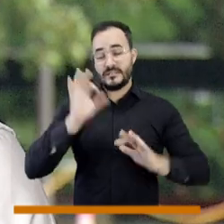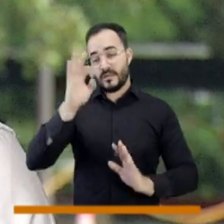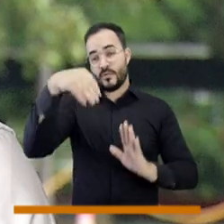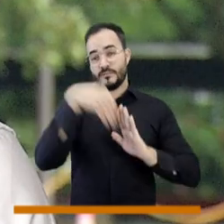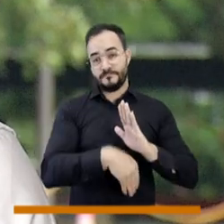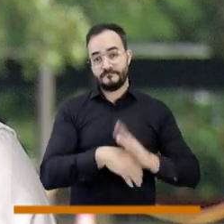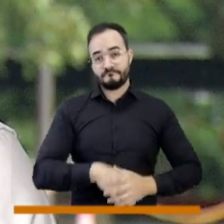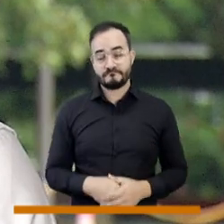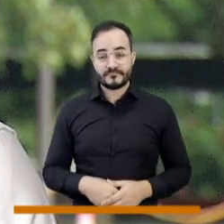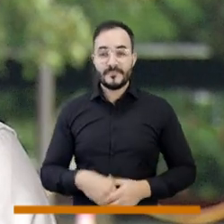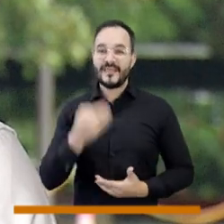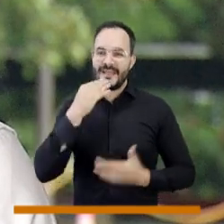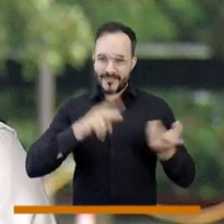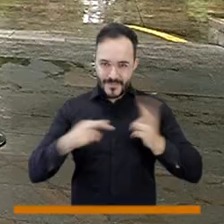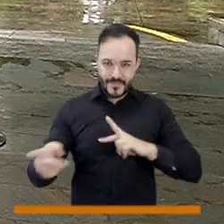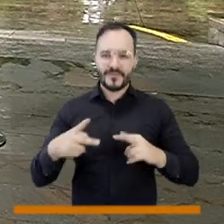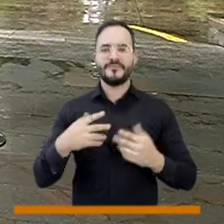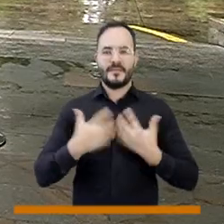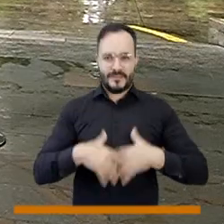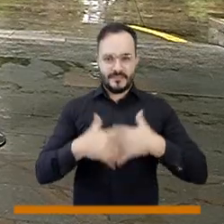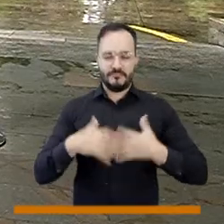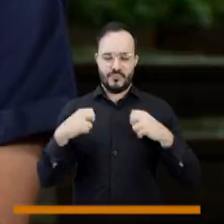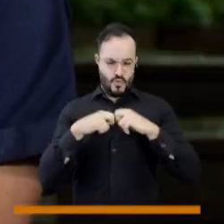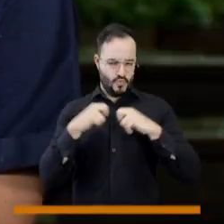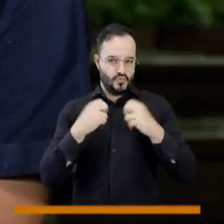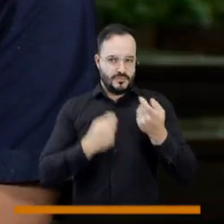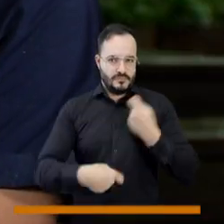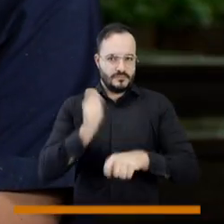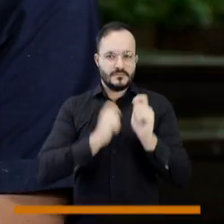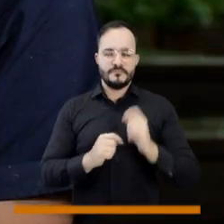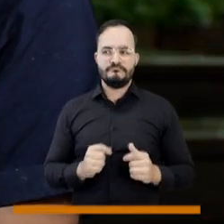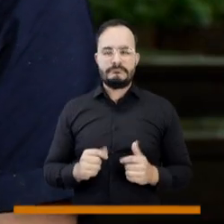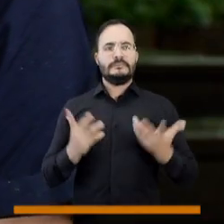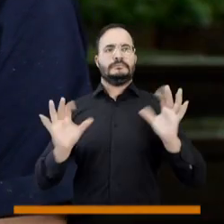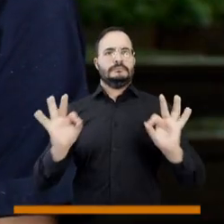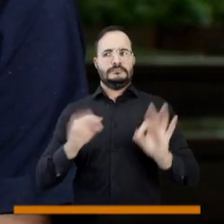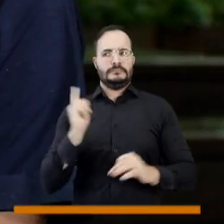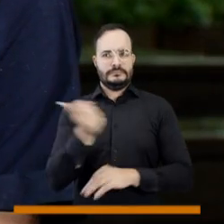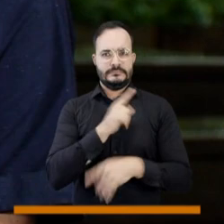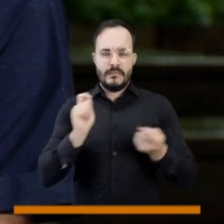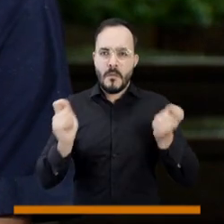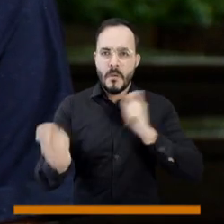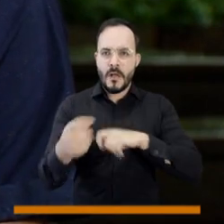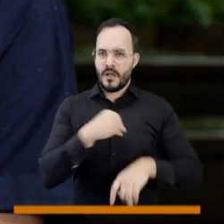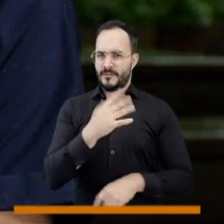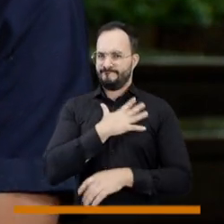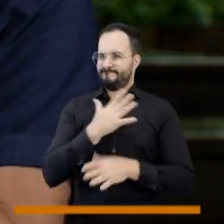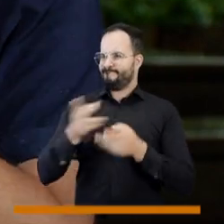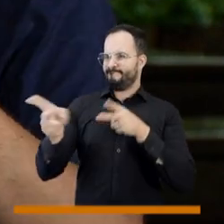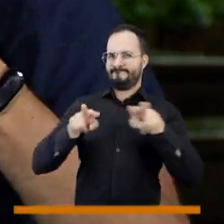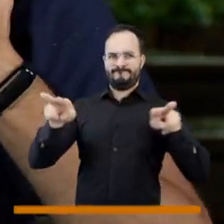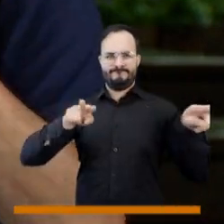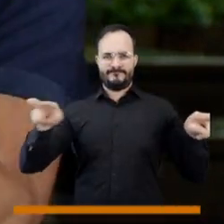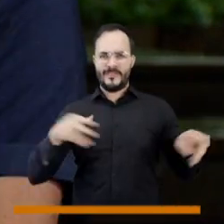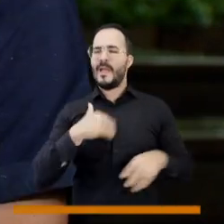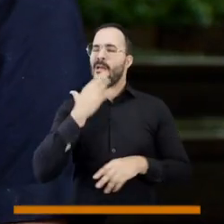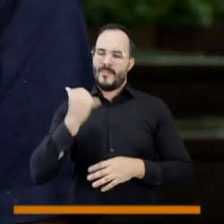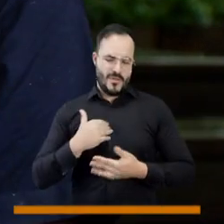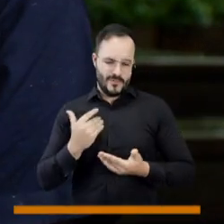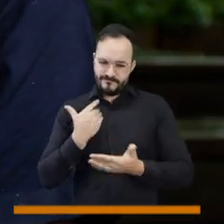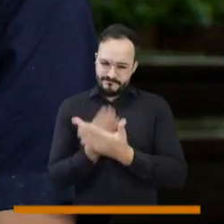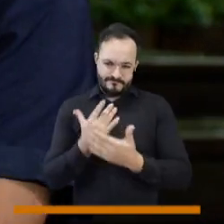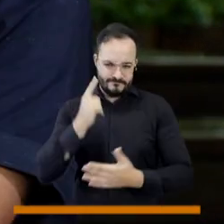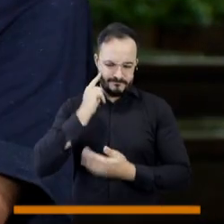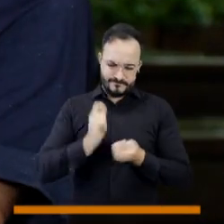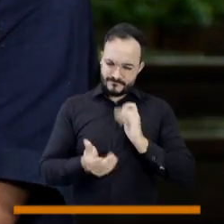Pero, si por el contrario, una empresa de energía dice, yo veo una oportunidad aquí, son las que tienen las mejores oportunidades de dominar el